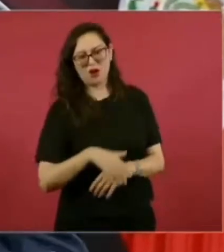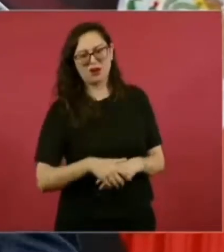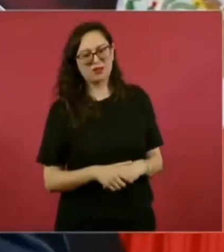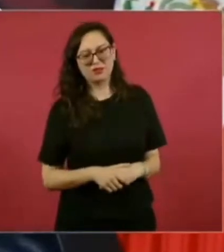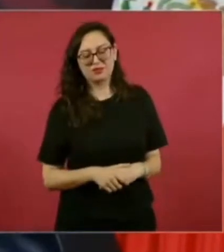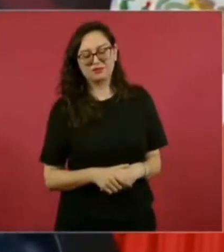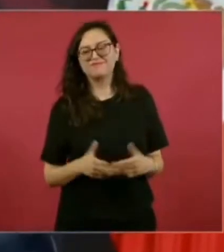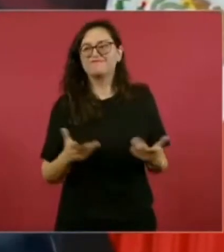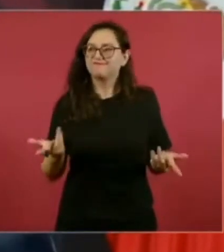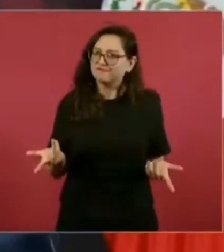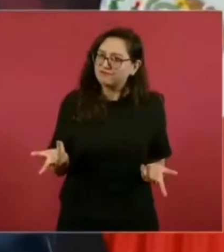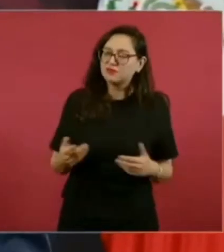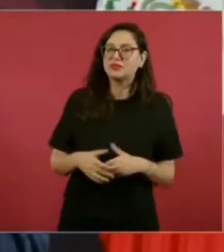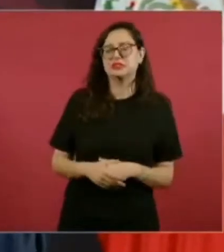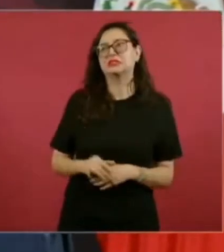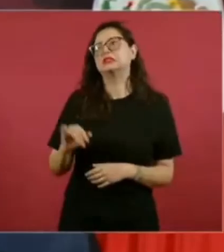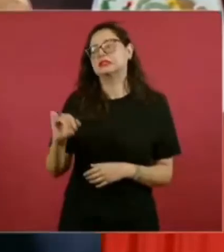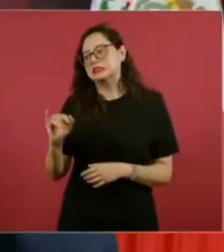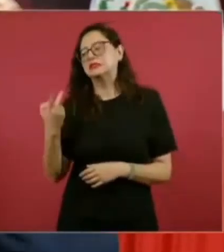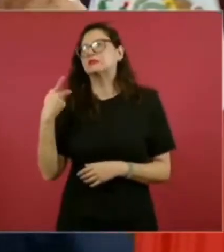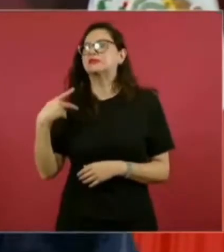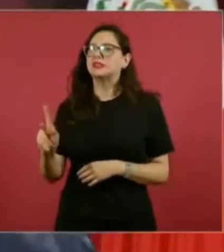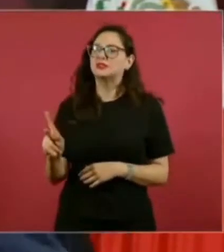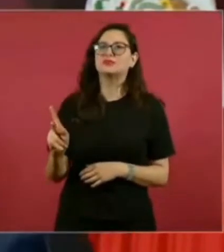darlo a conocer, porque ahí hablo,